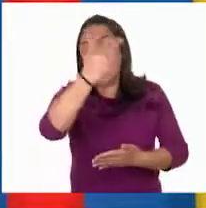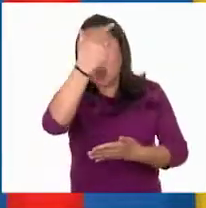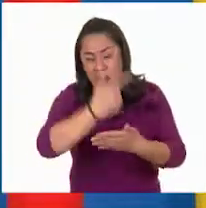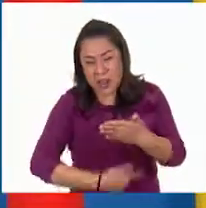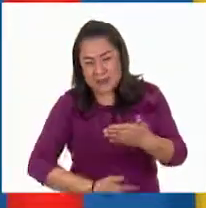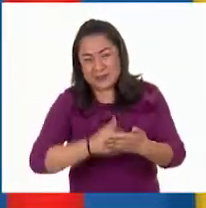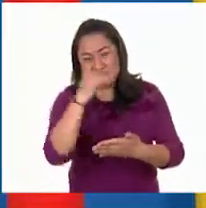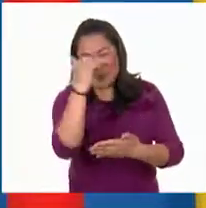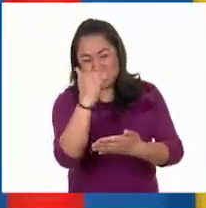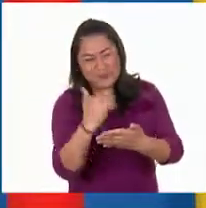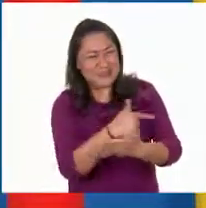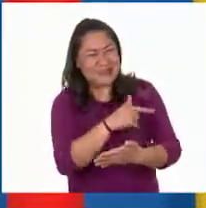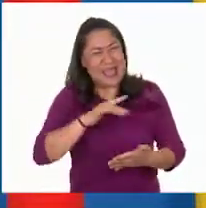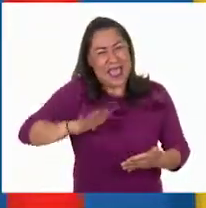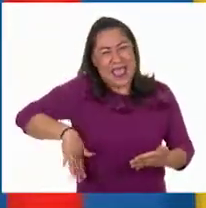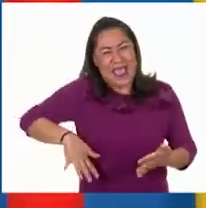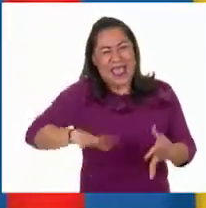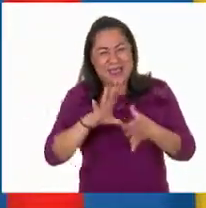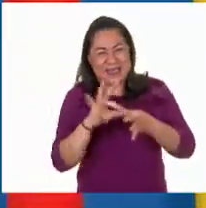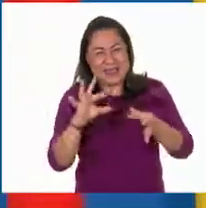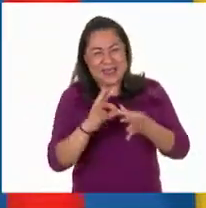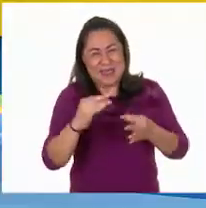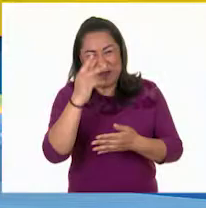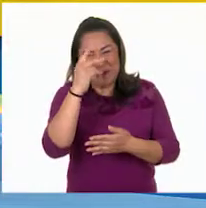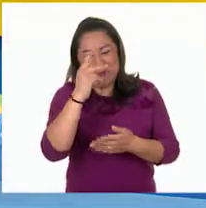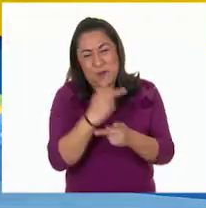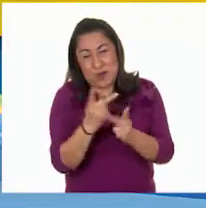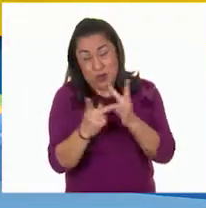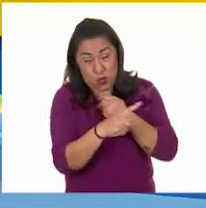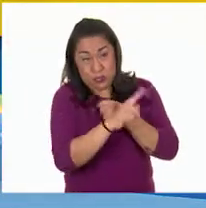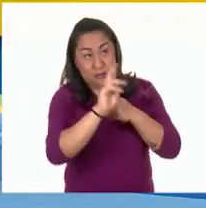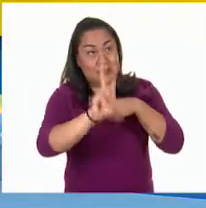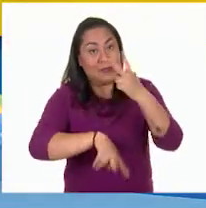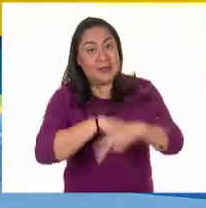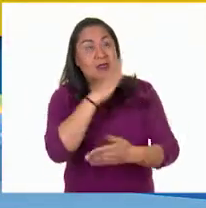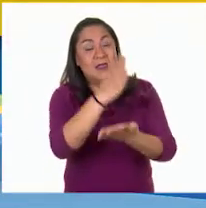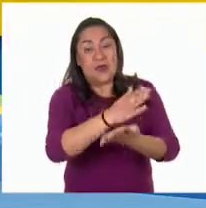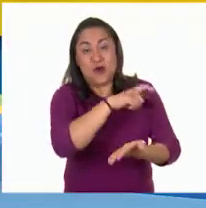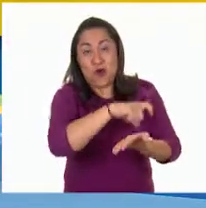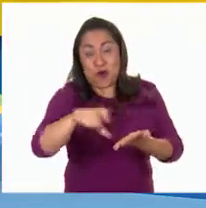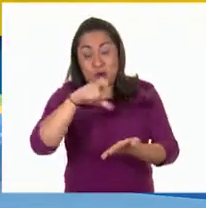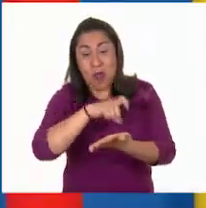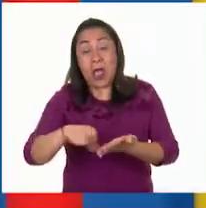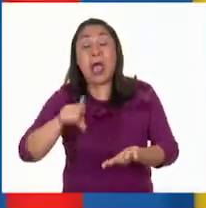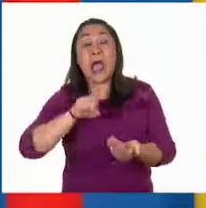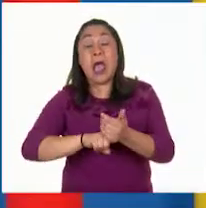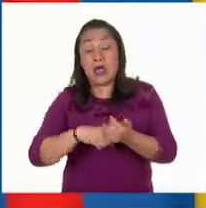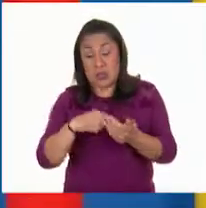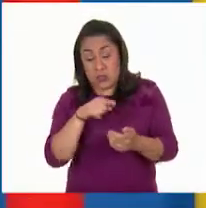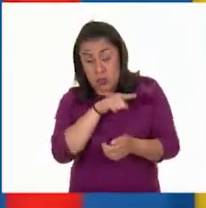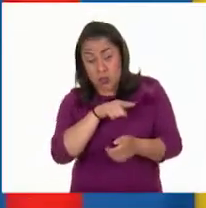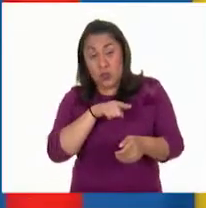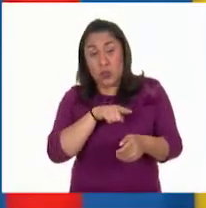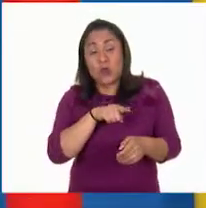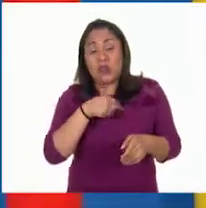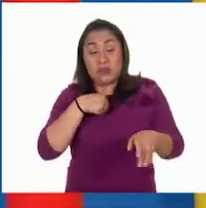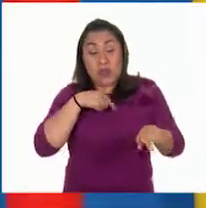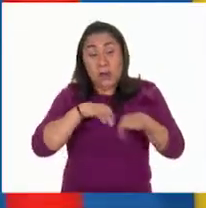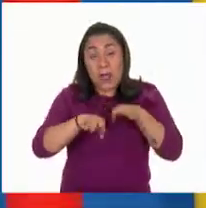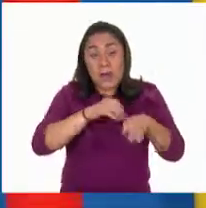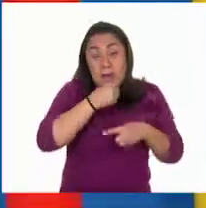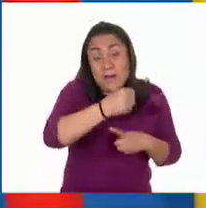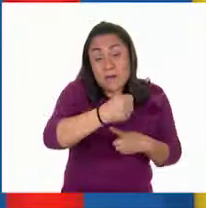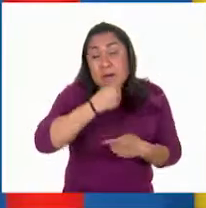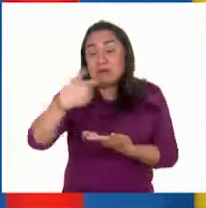como las que nos mostrabas al principio de la clase. Sí, aquí están. Que vas a comprar exactamente con el dinero que obtienes de la venta de tu trabajo.